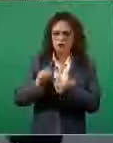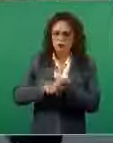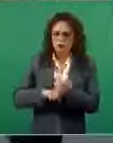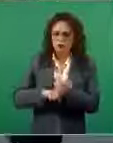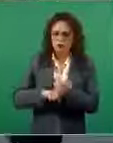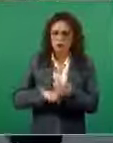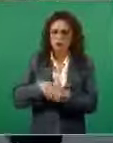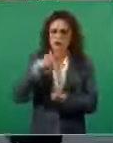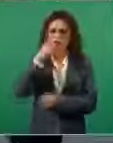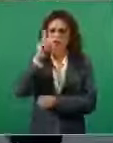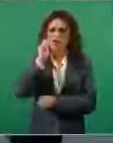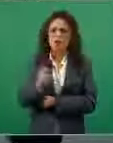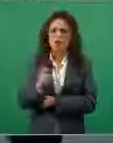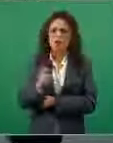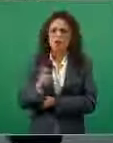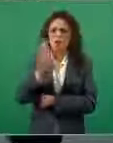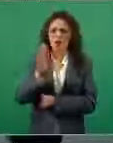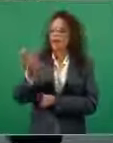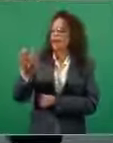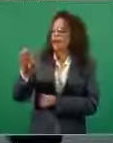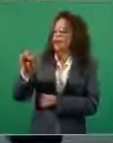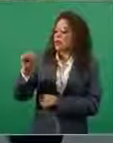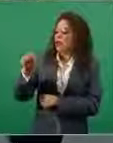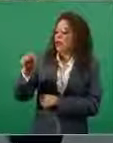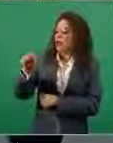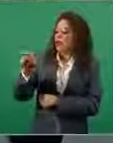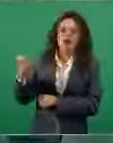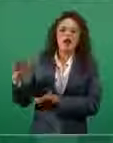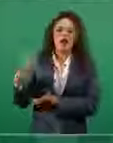¿Qué? De un desastre la administración.